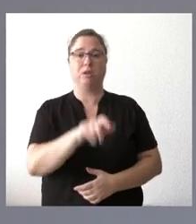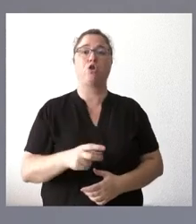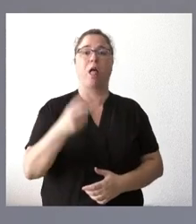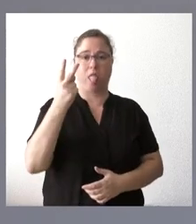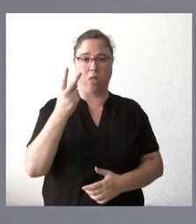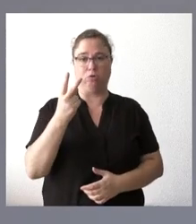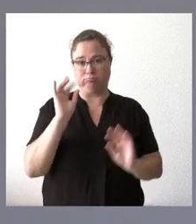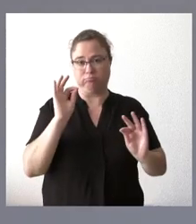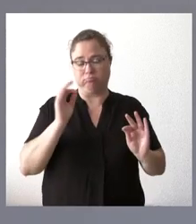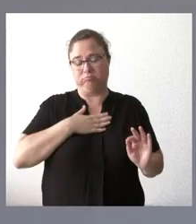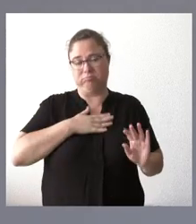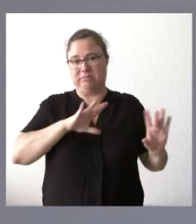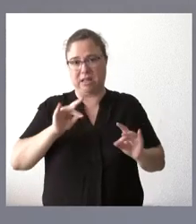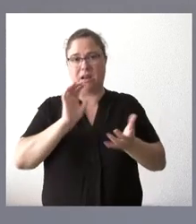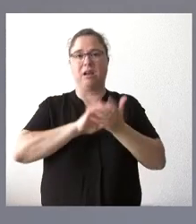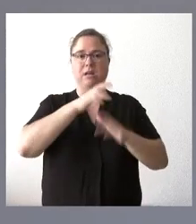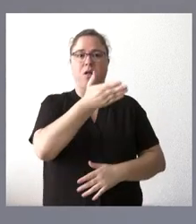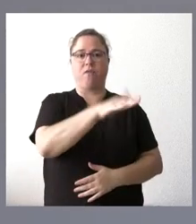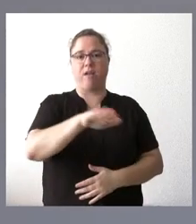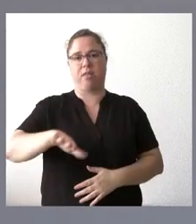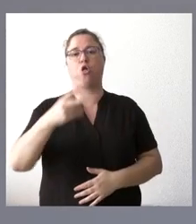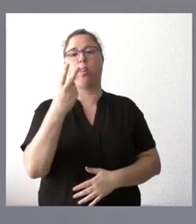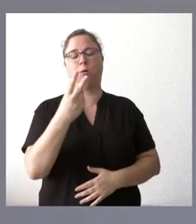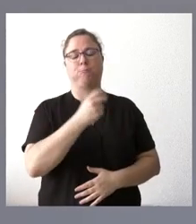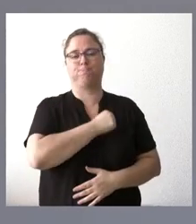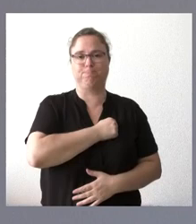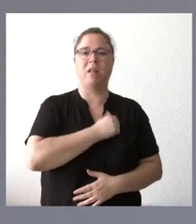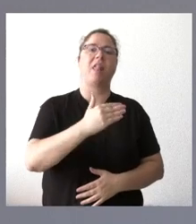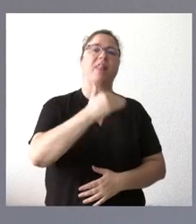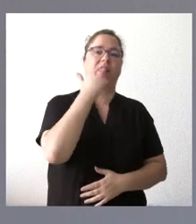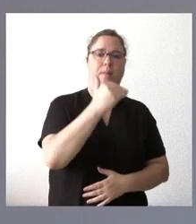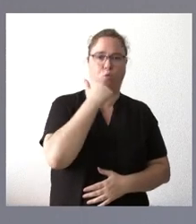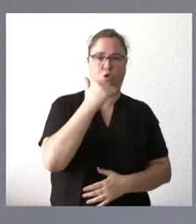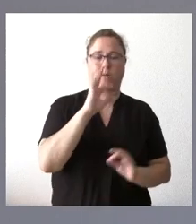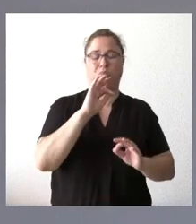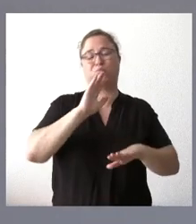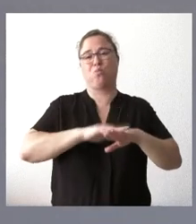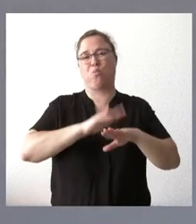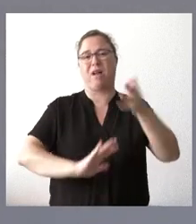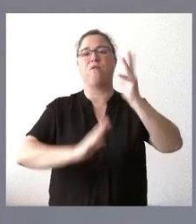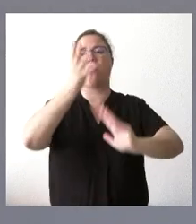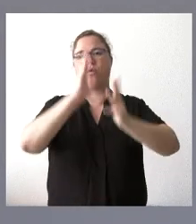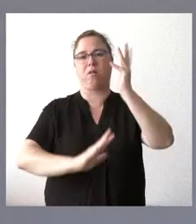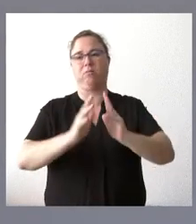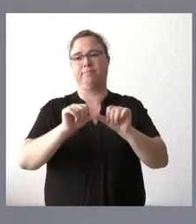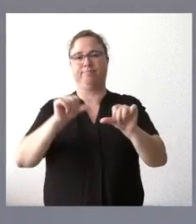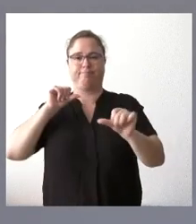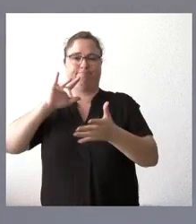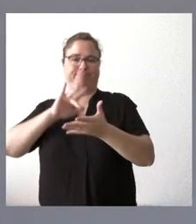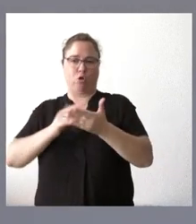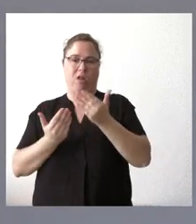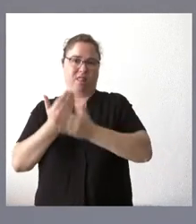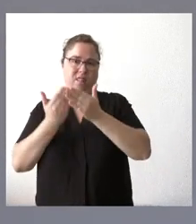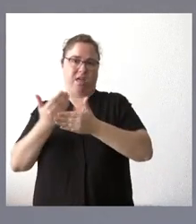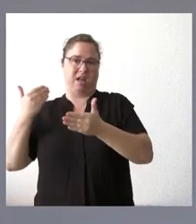Castilla y León que han fallecido en Zamora como consecuencia de los incendios que hemos vivido en estos últimos